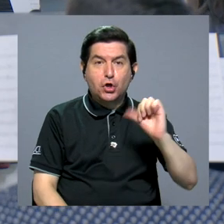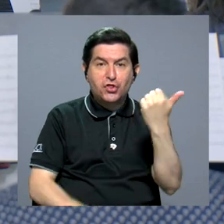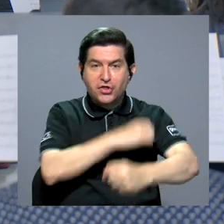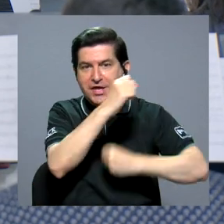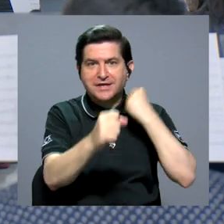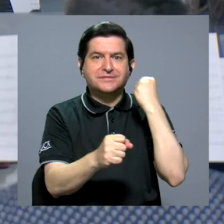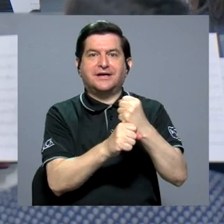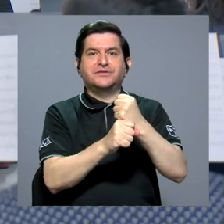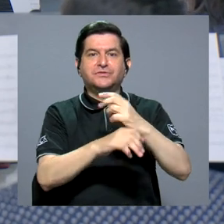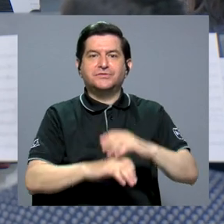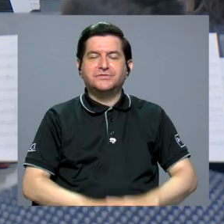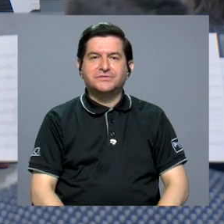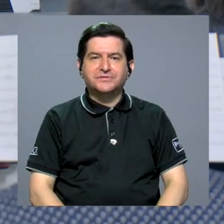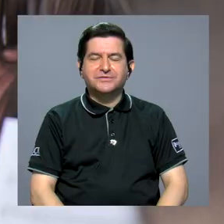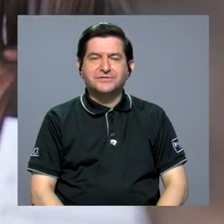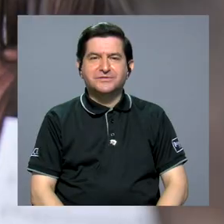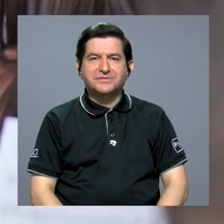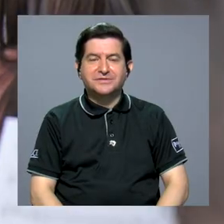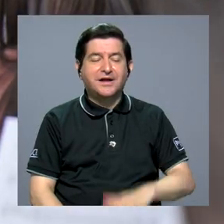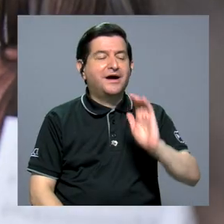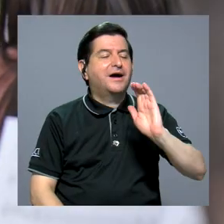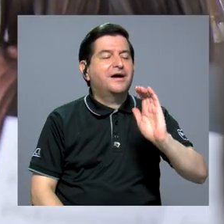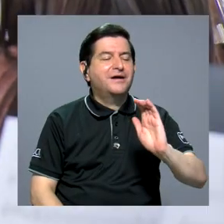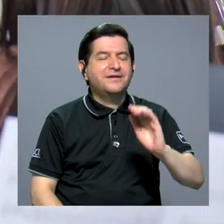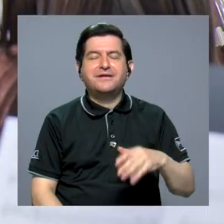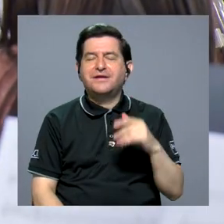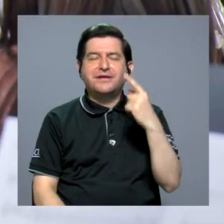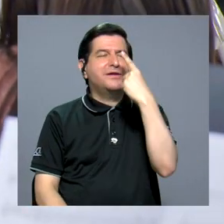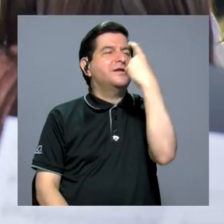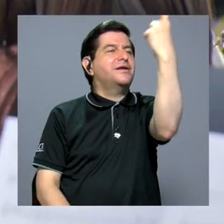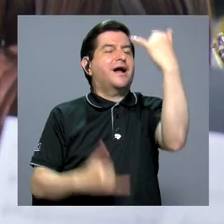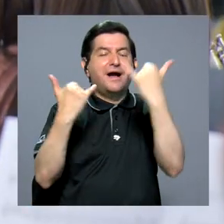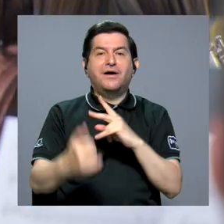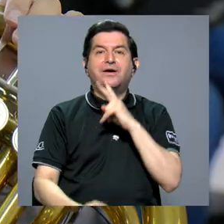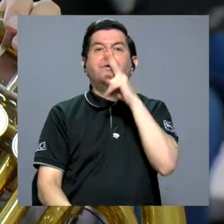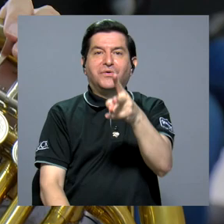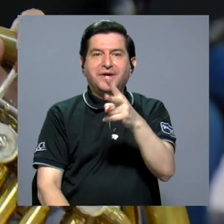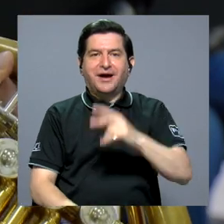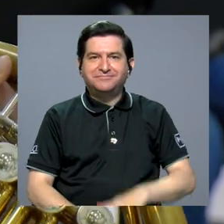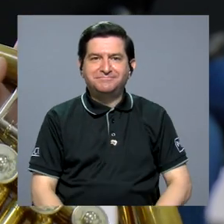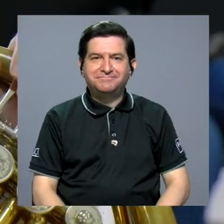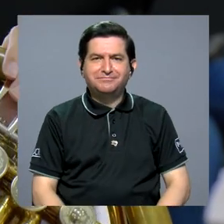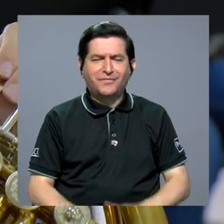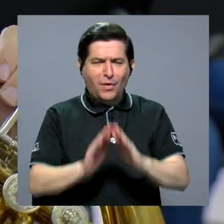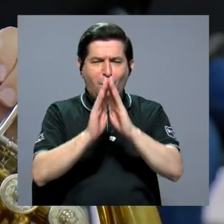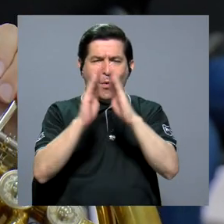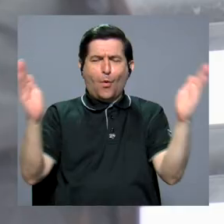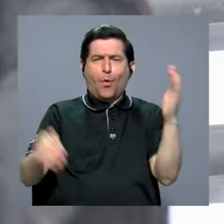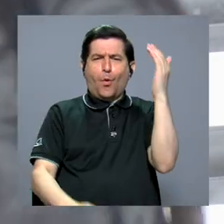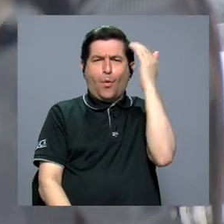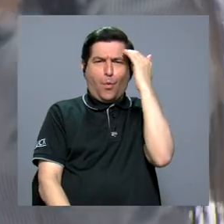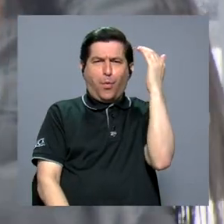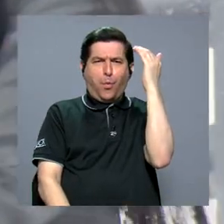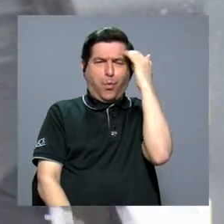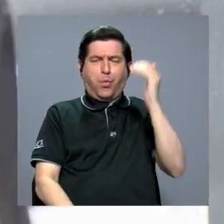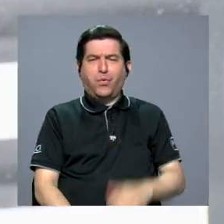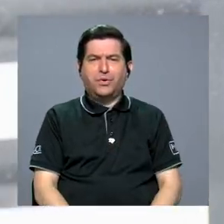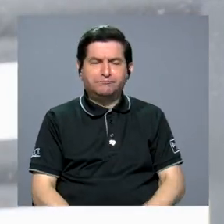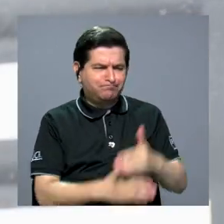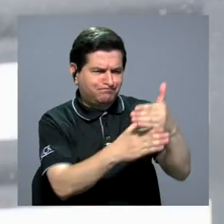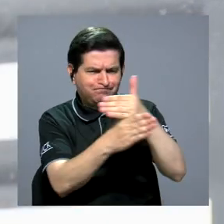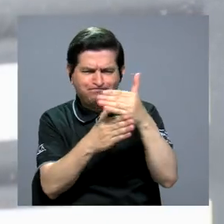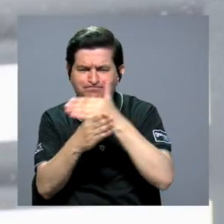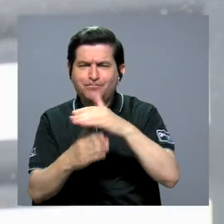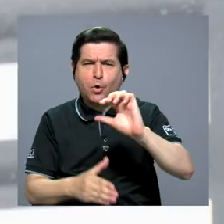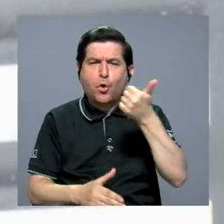años de edad. Los sueños de esa niña se han vuelto realidad. Ha ampliado sus conocimientos, los